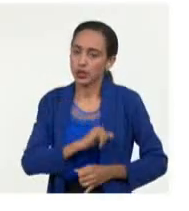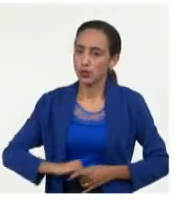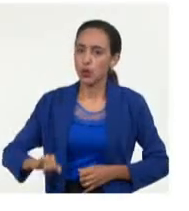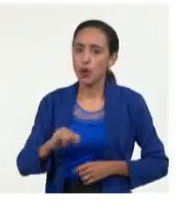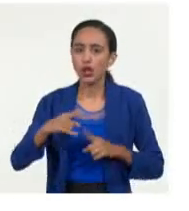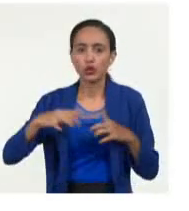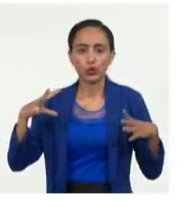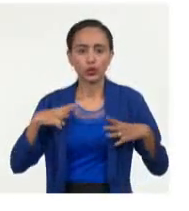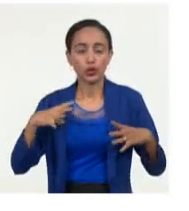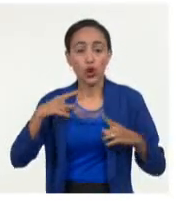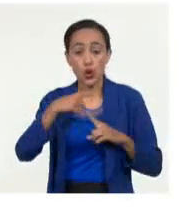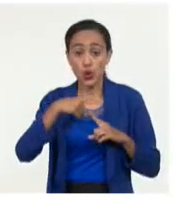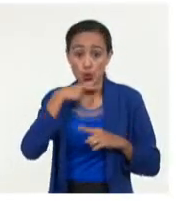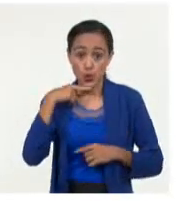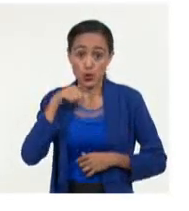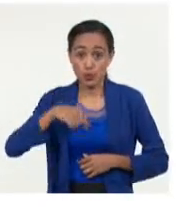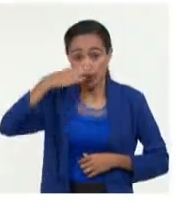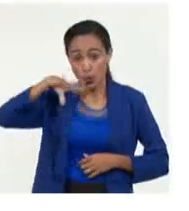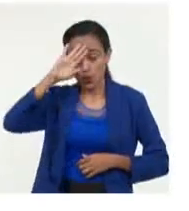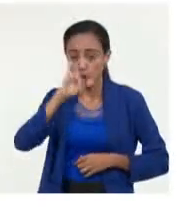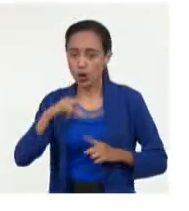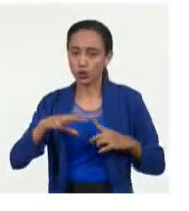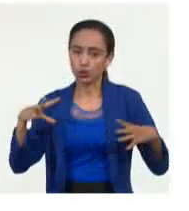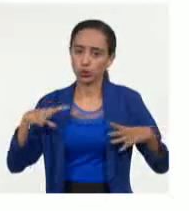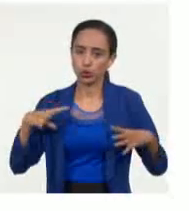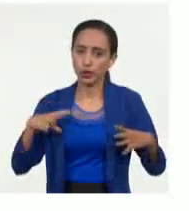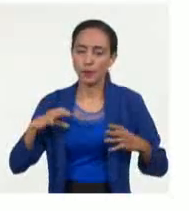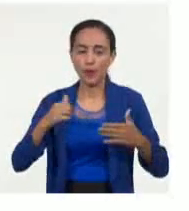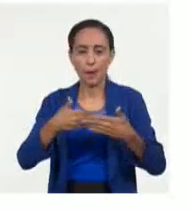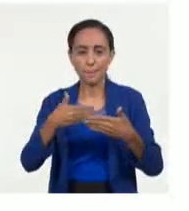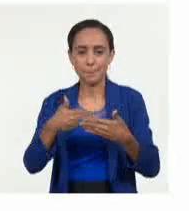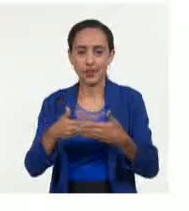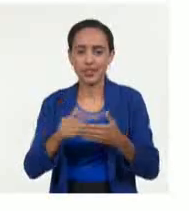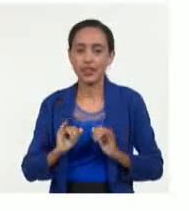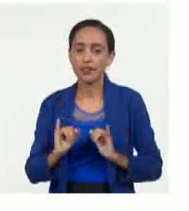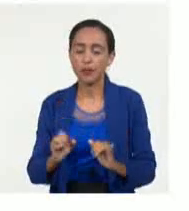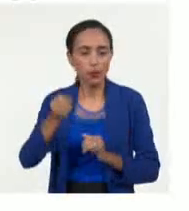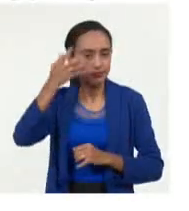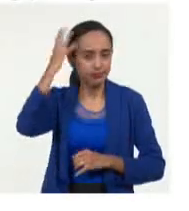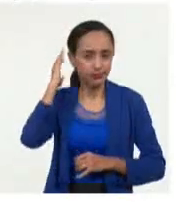flujo turístico ruso a Cuba, incluido el turismo corporativo, anunció Díaz-Canem.